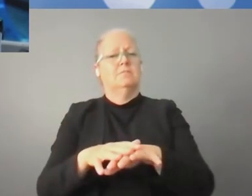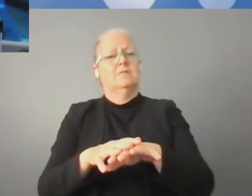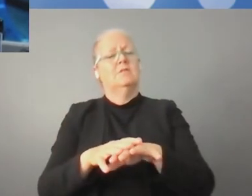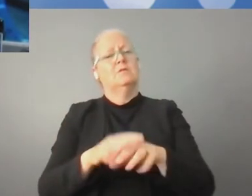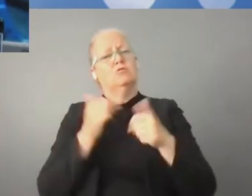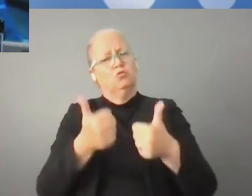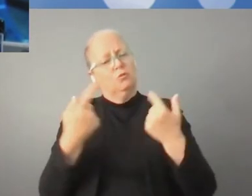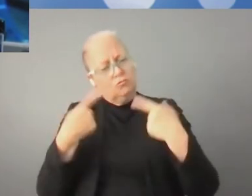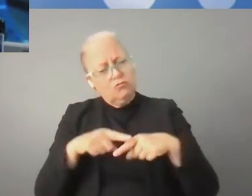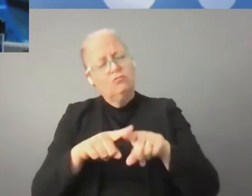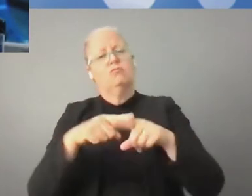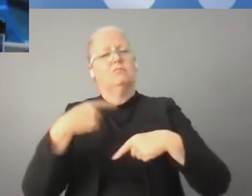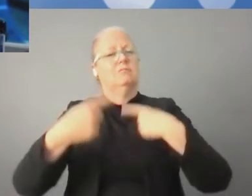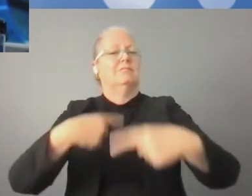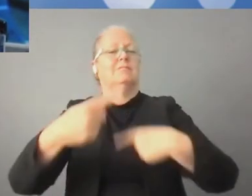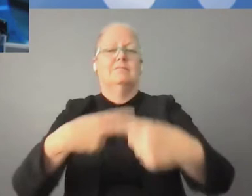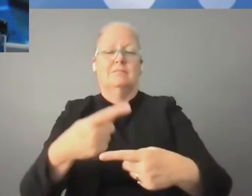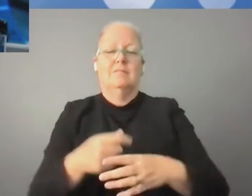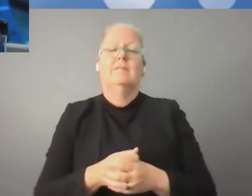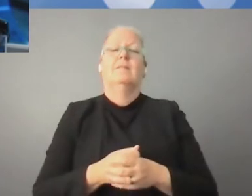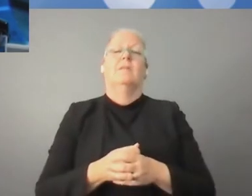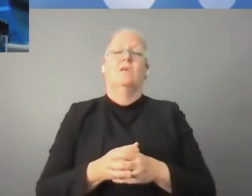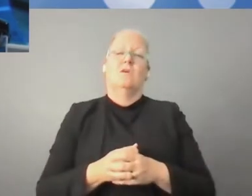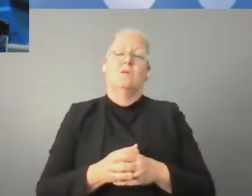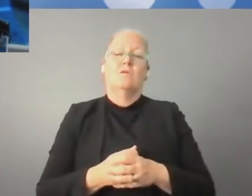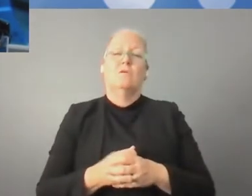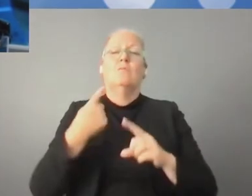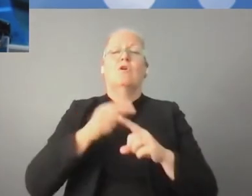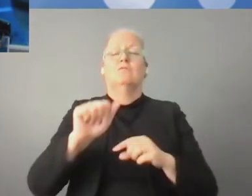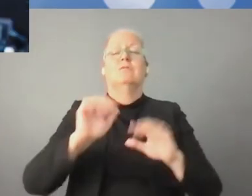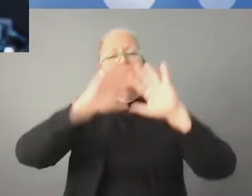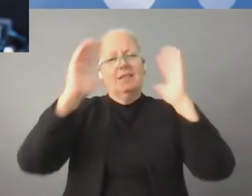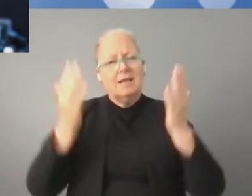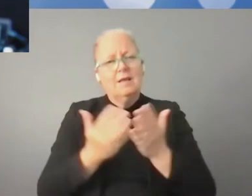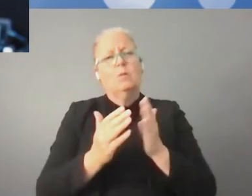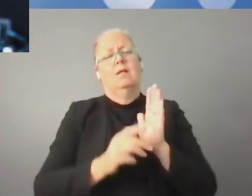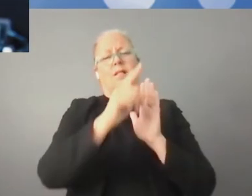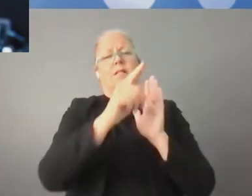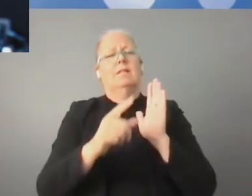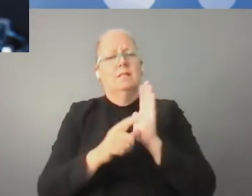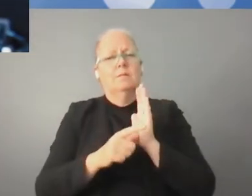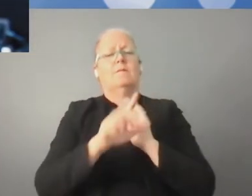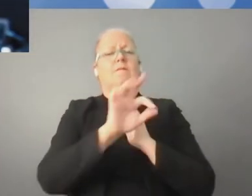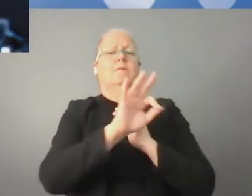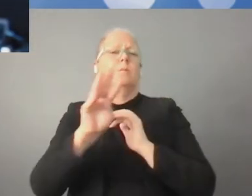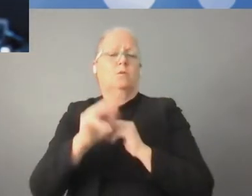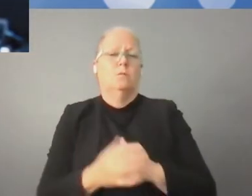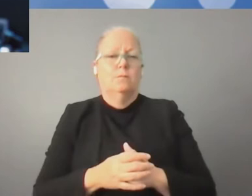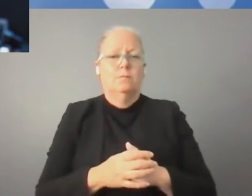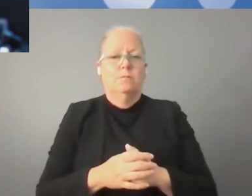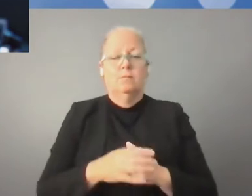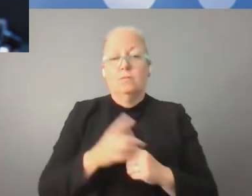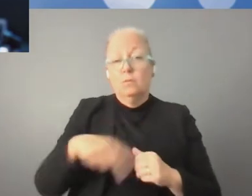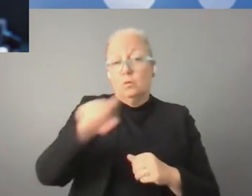fondos para su futuro desarrollo y pensamos que en cuanto a la digitalización, muy importante la